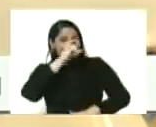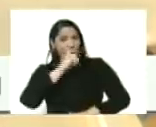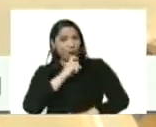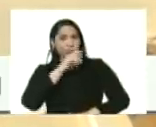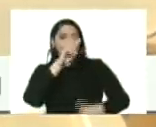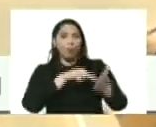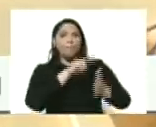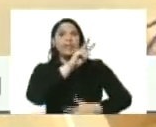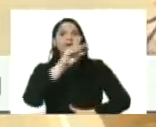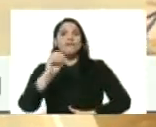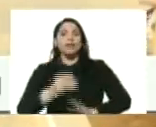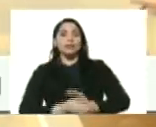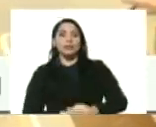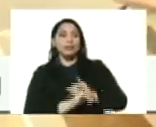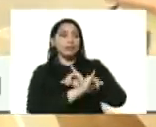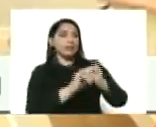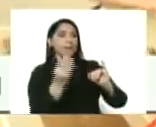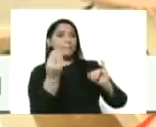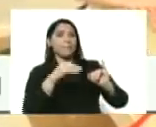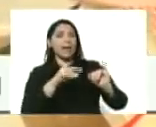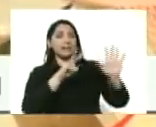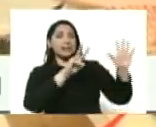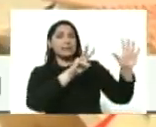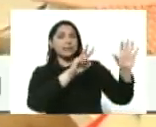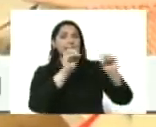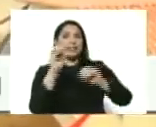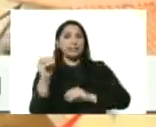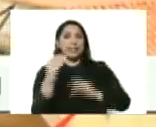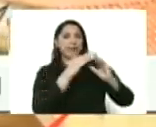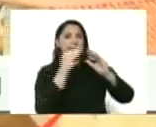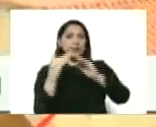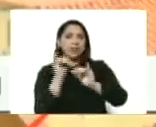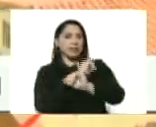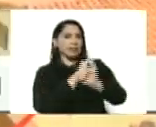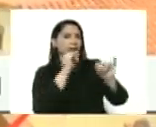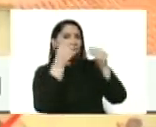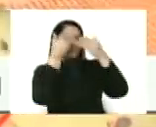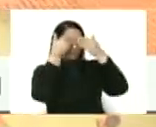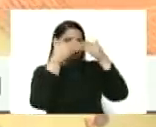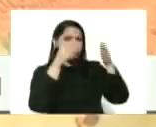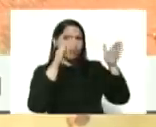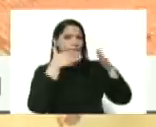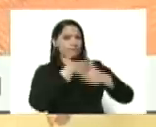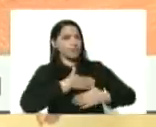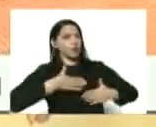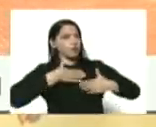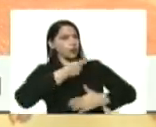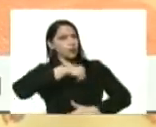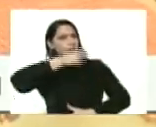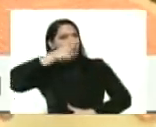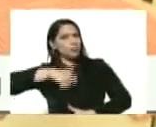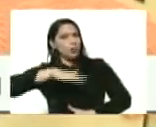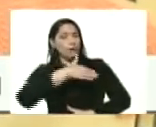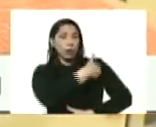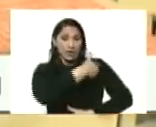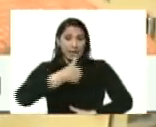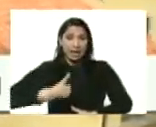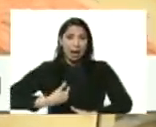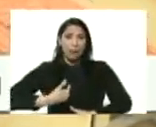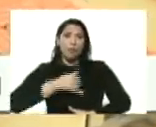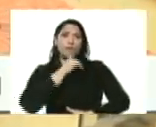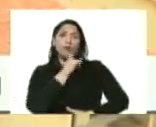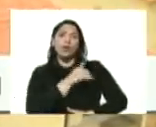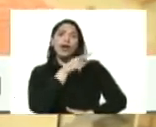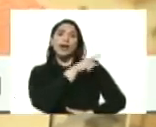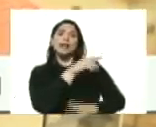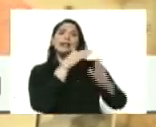el año 2020, ya son más de 700 las que se han visibilizado para la satisfacción de nuestro pueblo. pero queremos destacar que en este